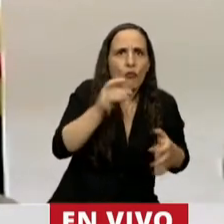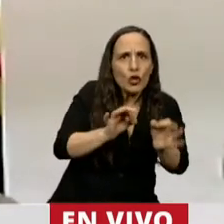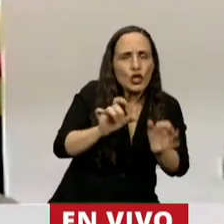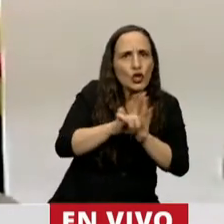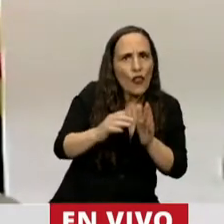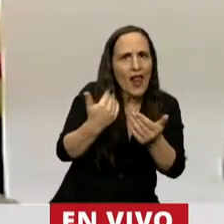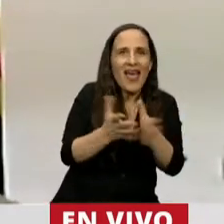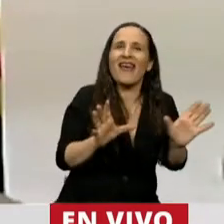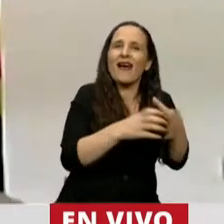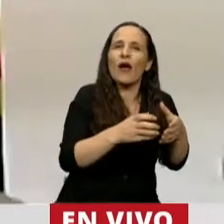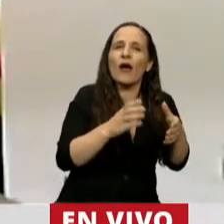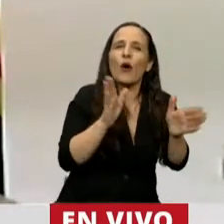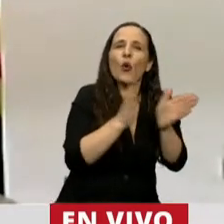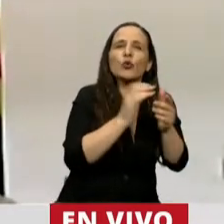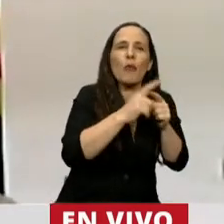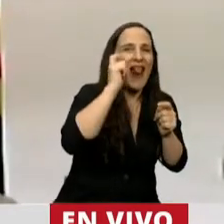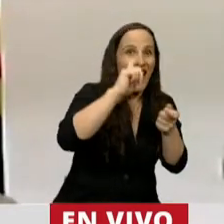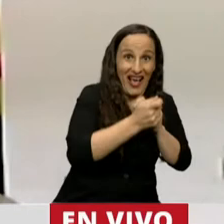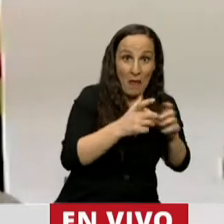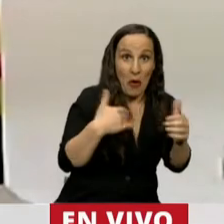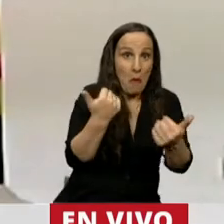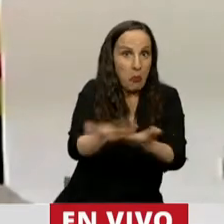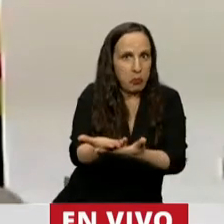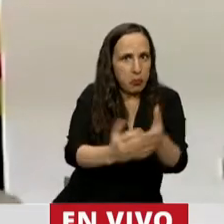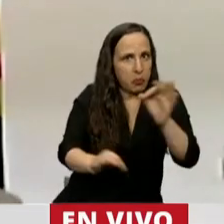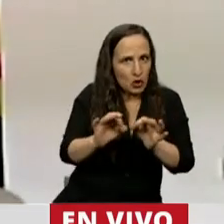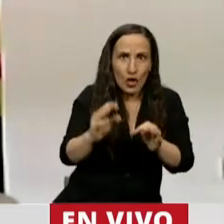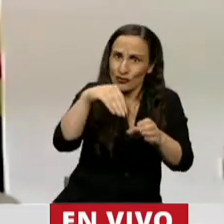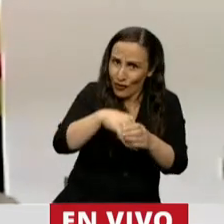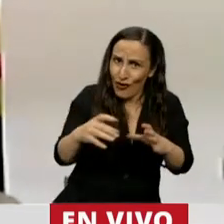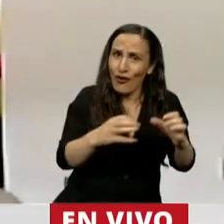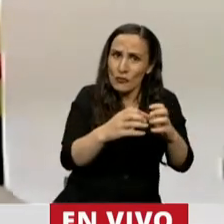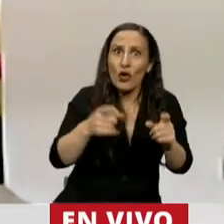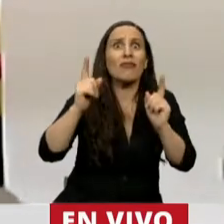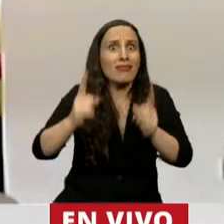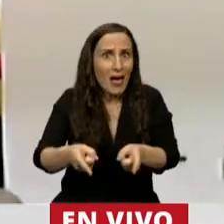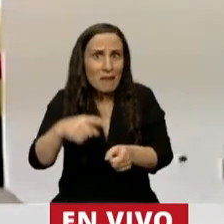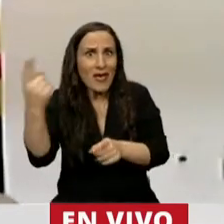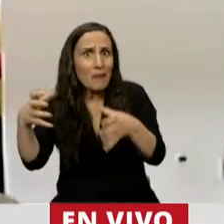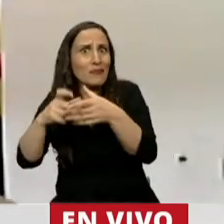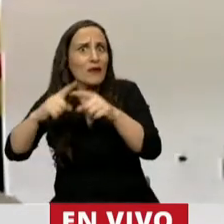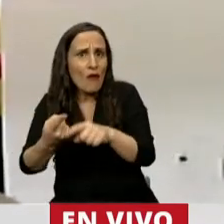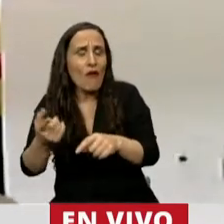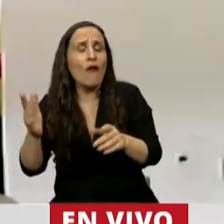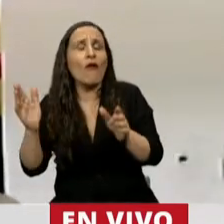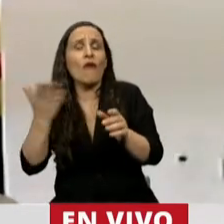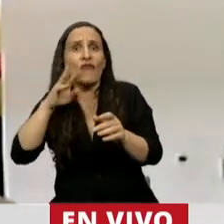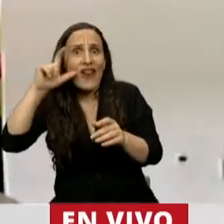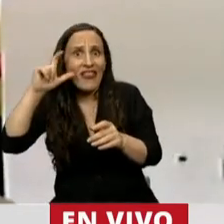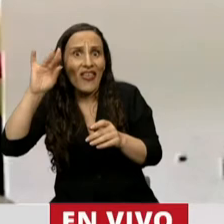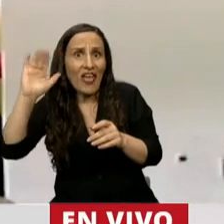ley de Junto por el Cambio, que lo estábamos tratando en la Comisión, y también el Frente de Todos presentó su propio proyecto